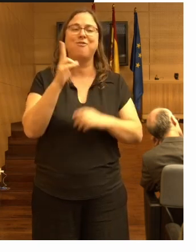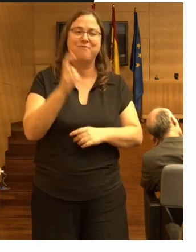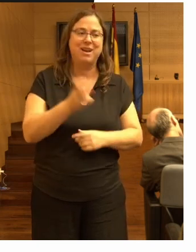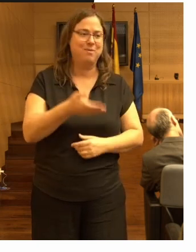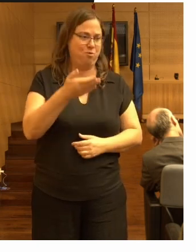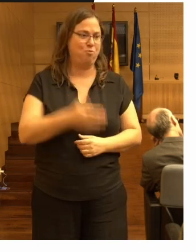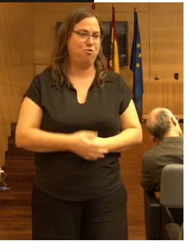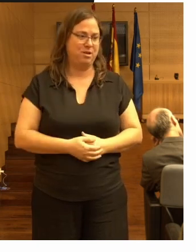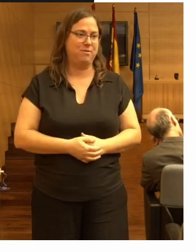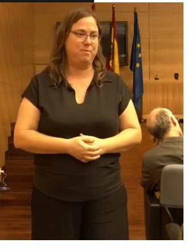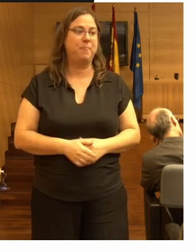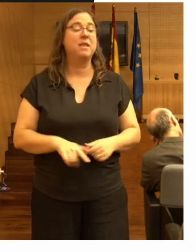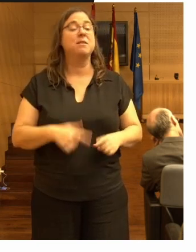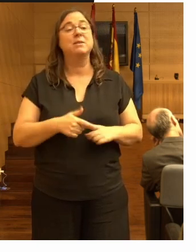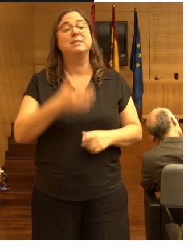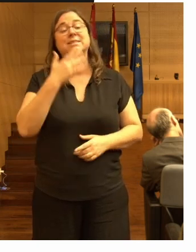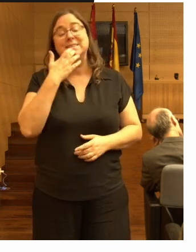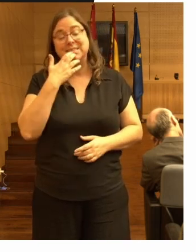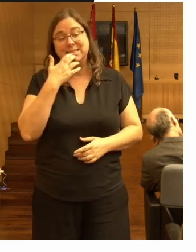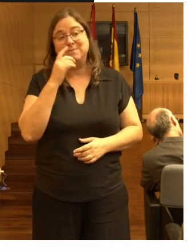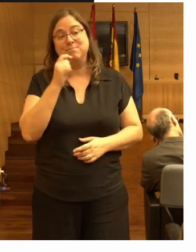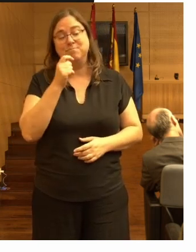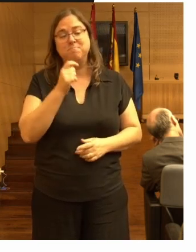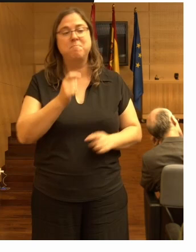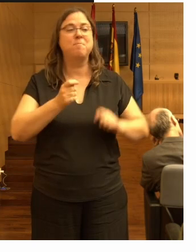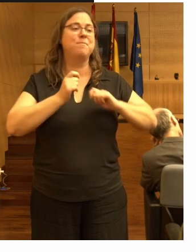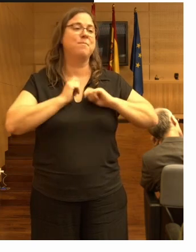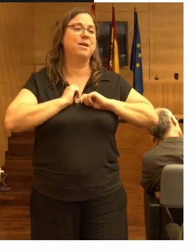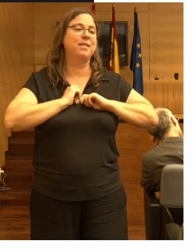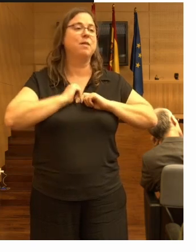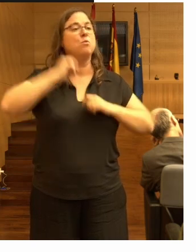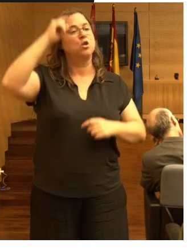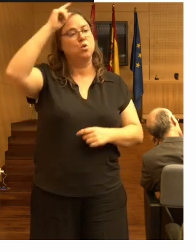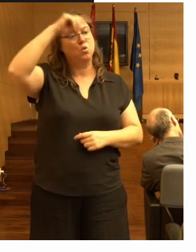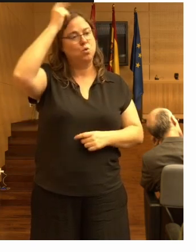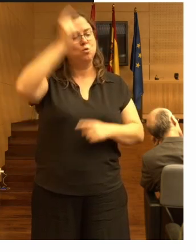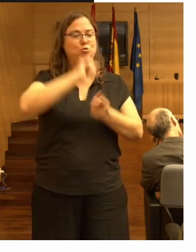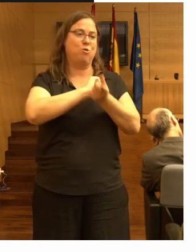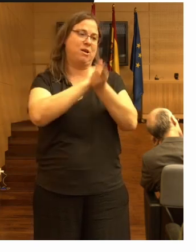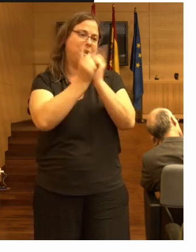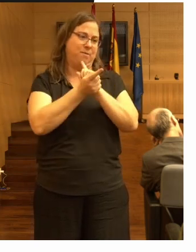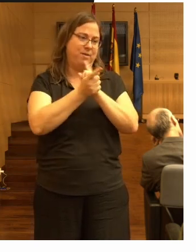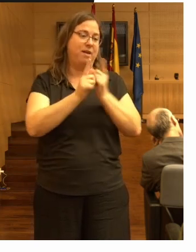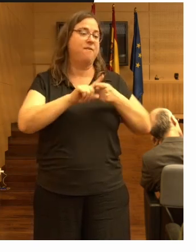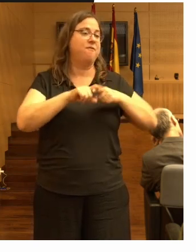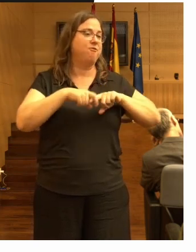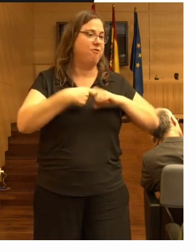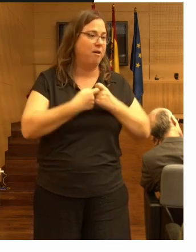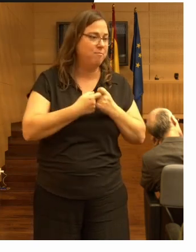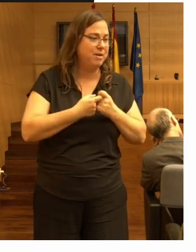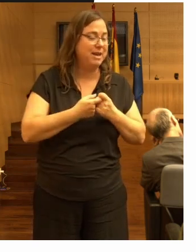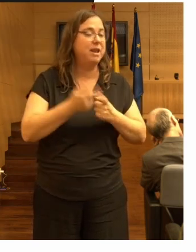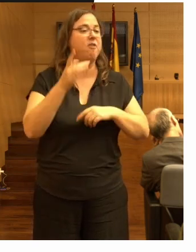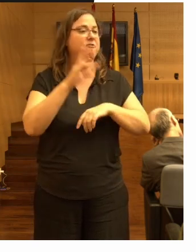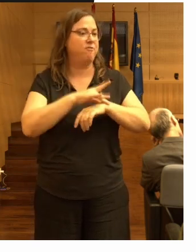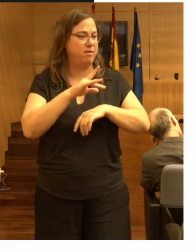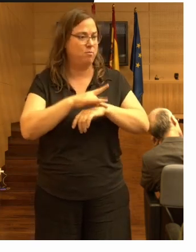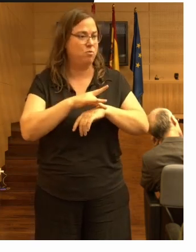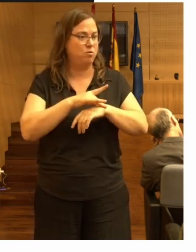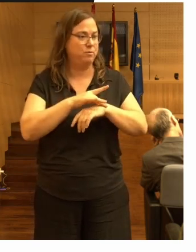importante y con suerte permite cambiar la cultura de la familia el paciente